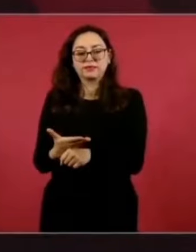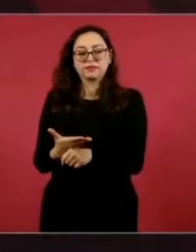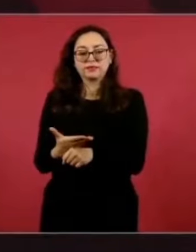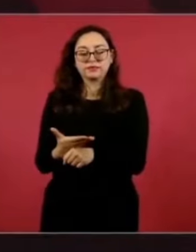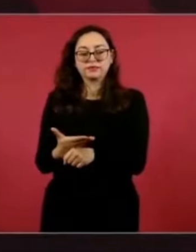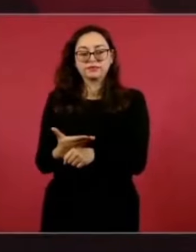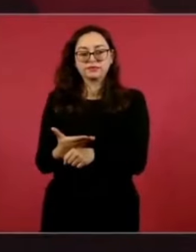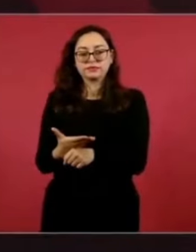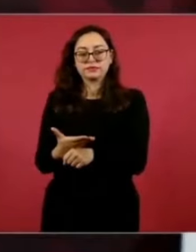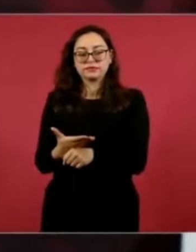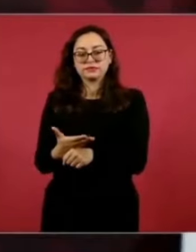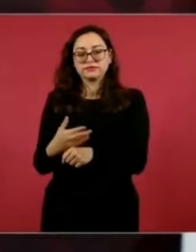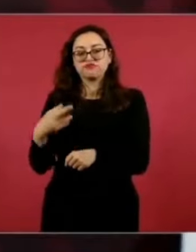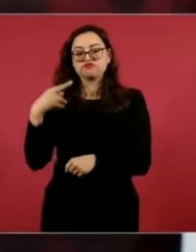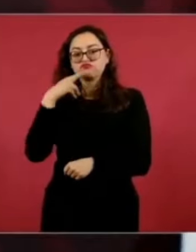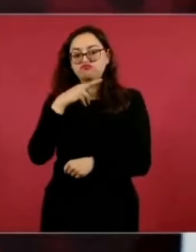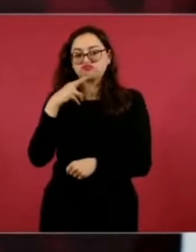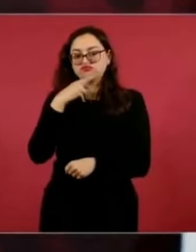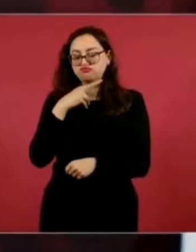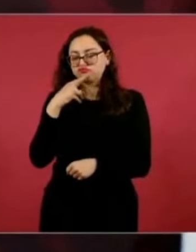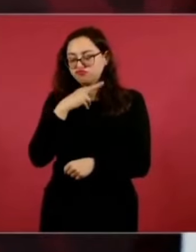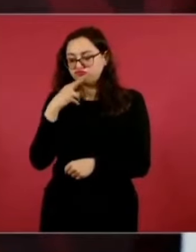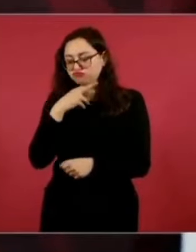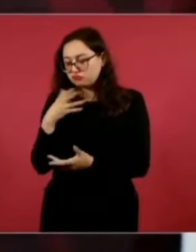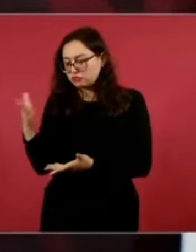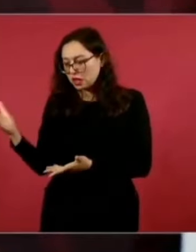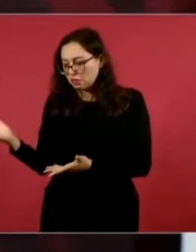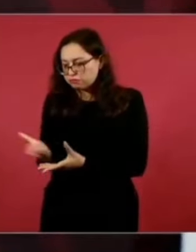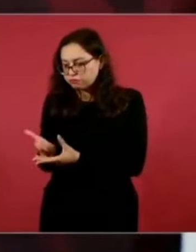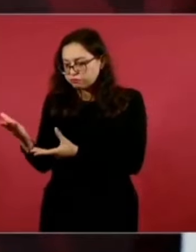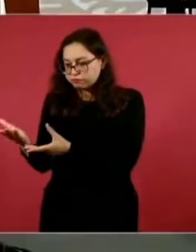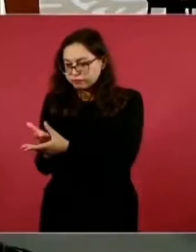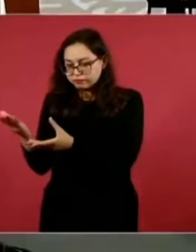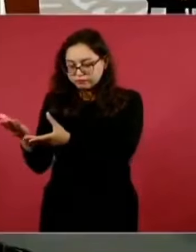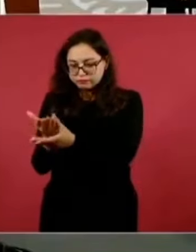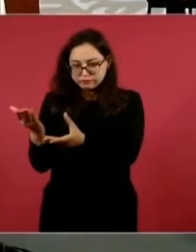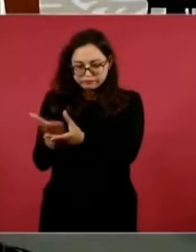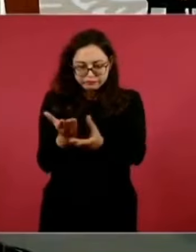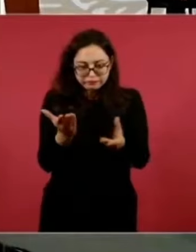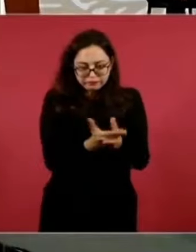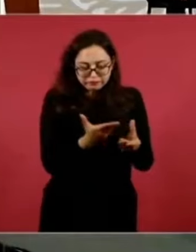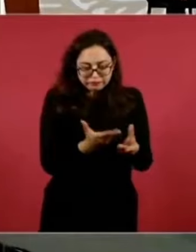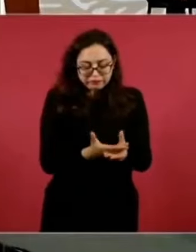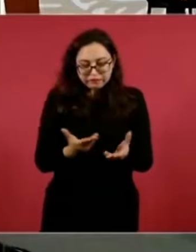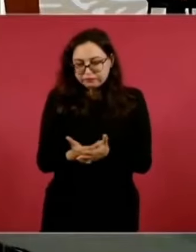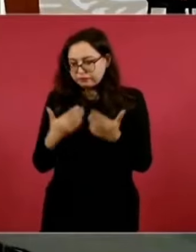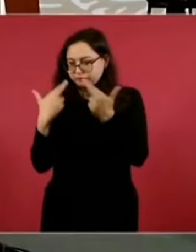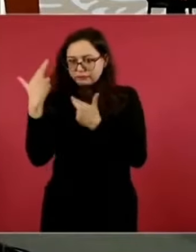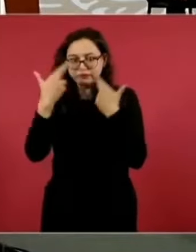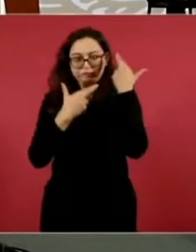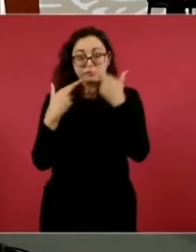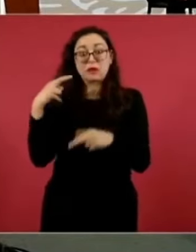con prontitud, desde luego con